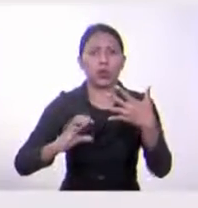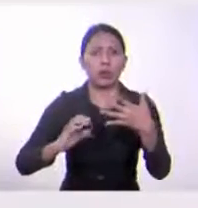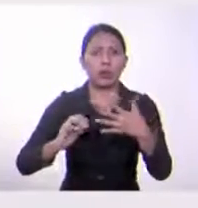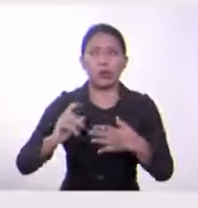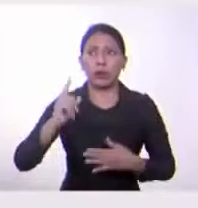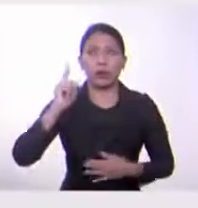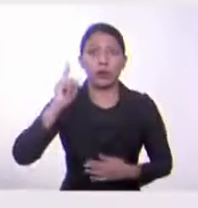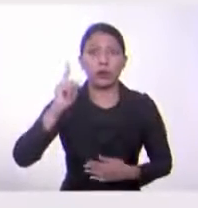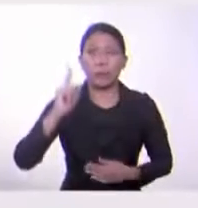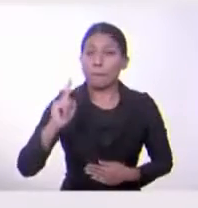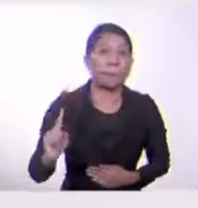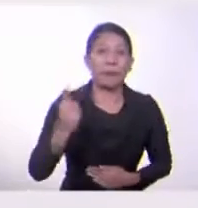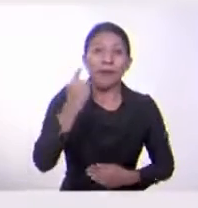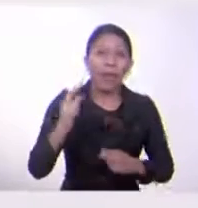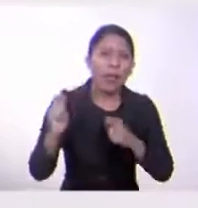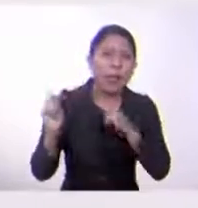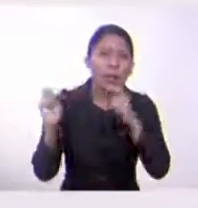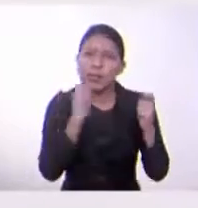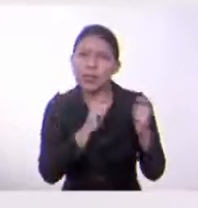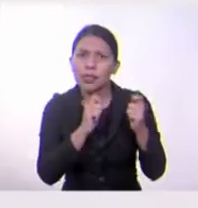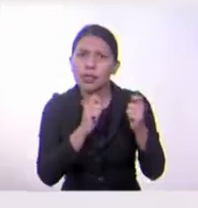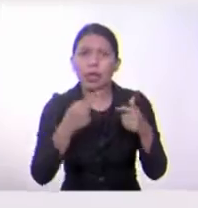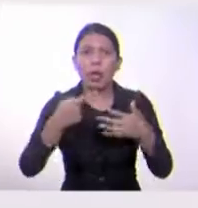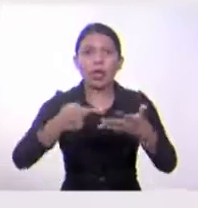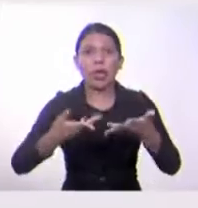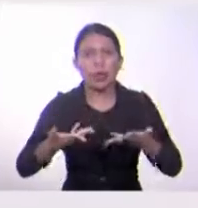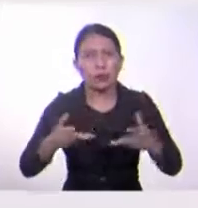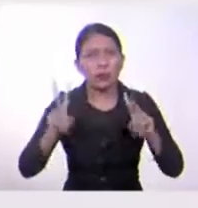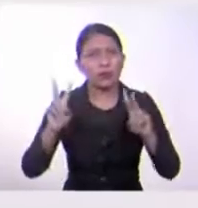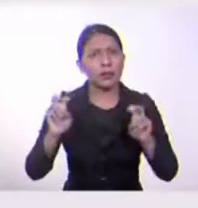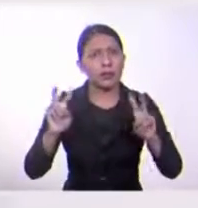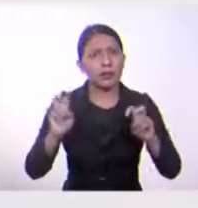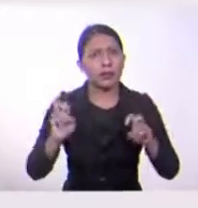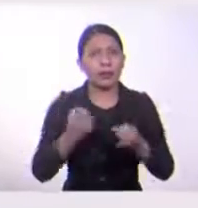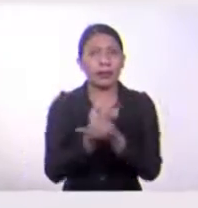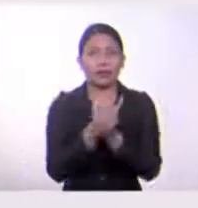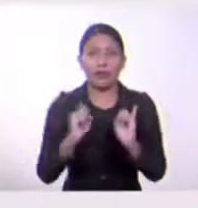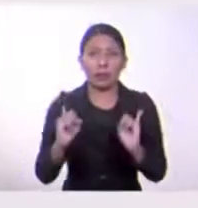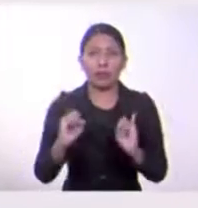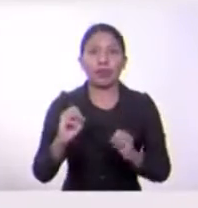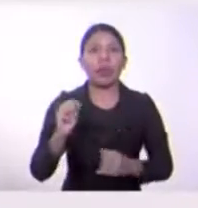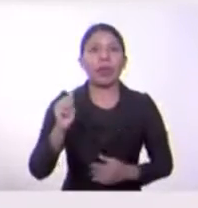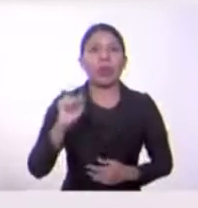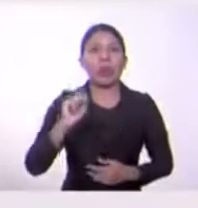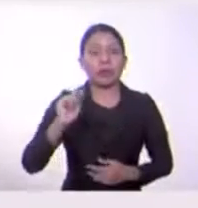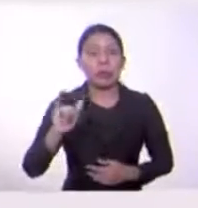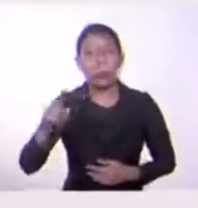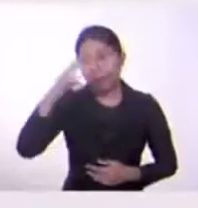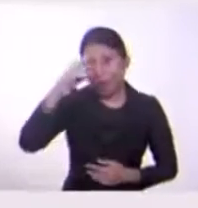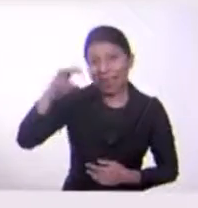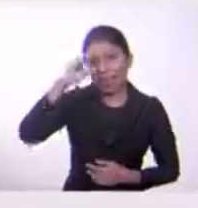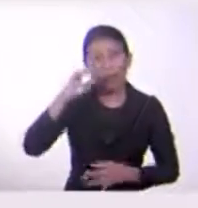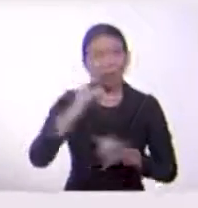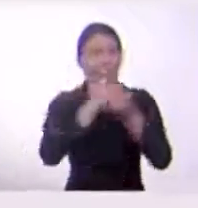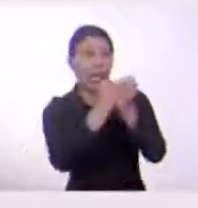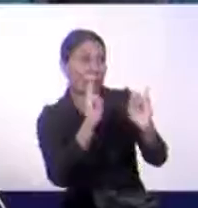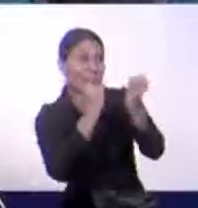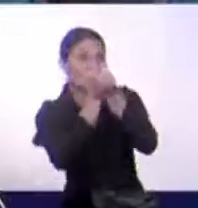que a ellos, es la primera carta que también emana de derechos, la independencia de Haití, la de México, en fin, son varios